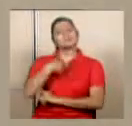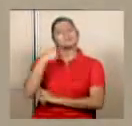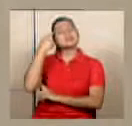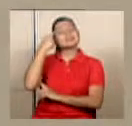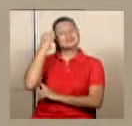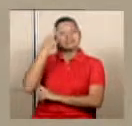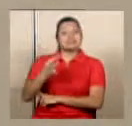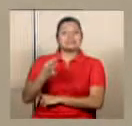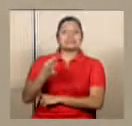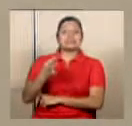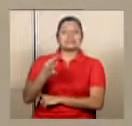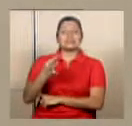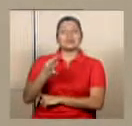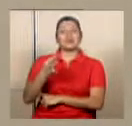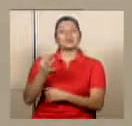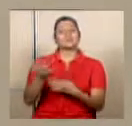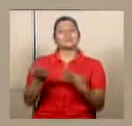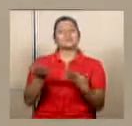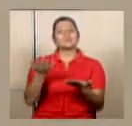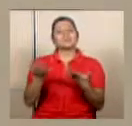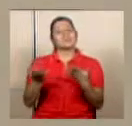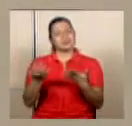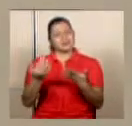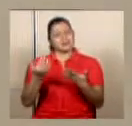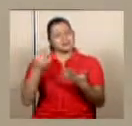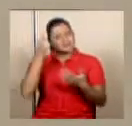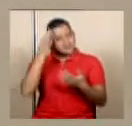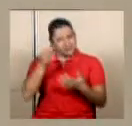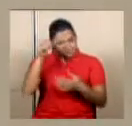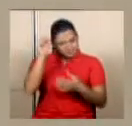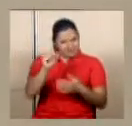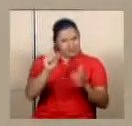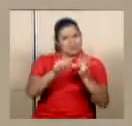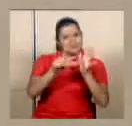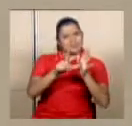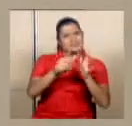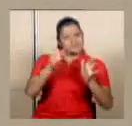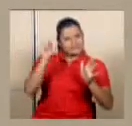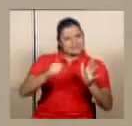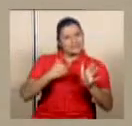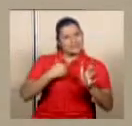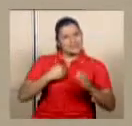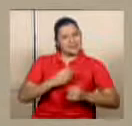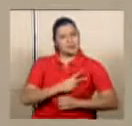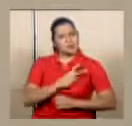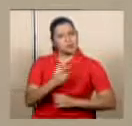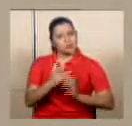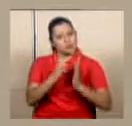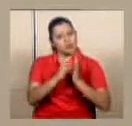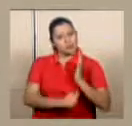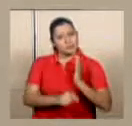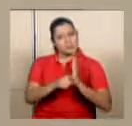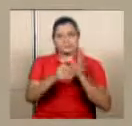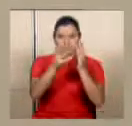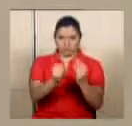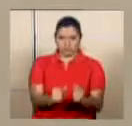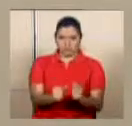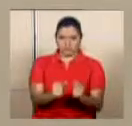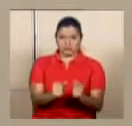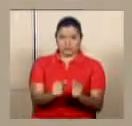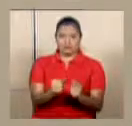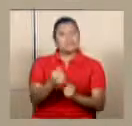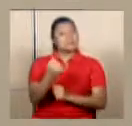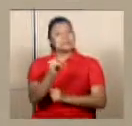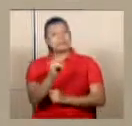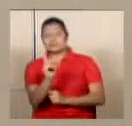hay una clara voluntad de la Asamblea Legislativa de recortar este presupuesto. Y si no lo